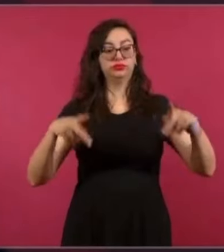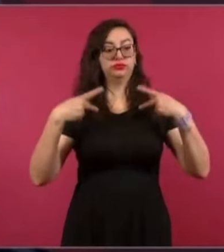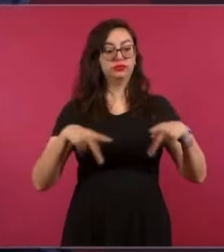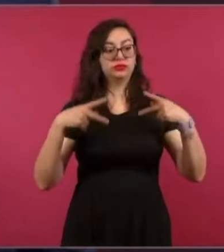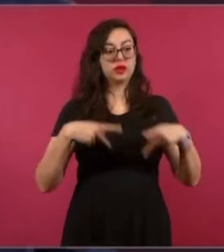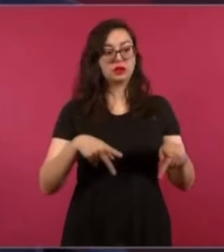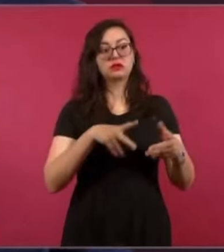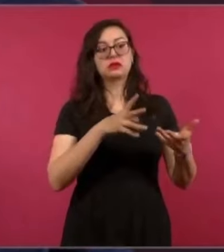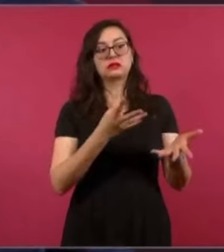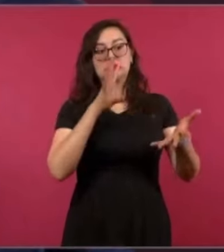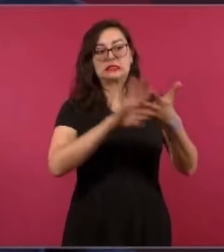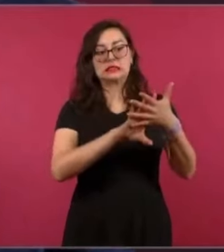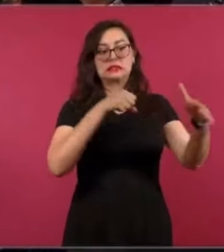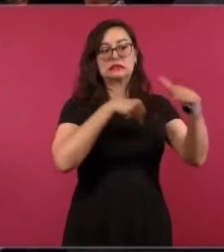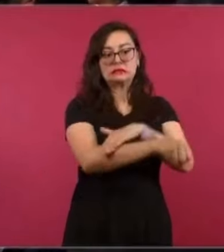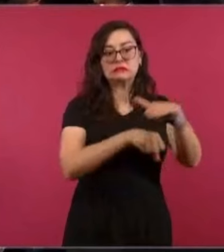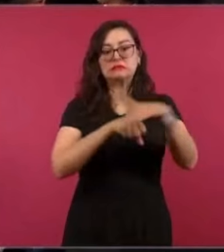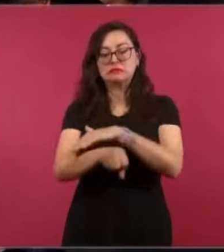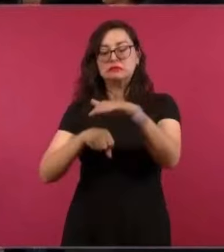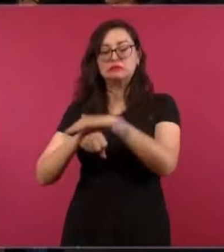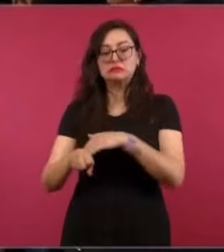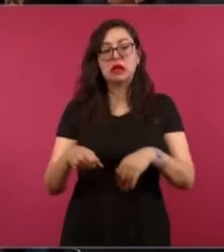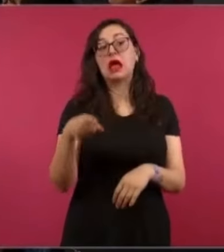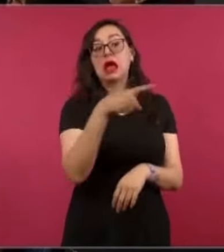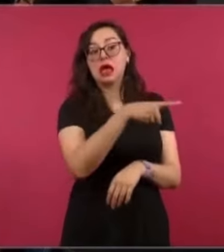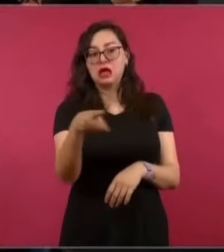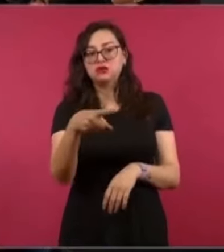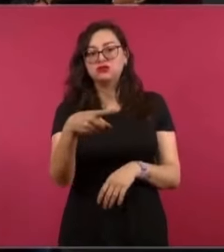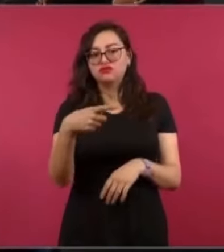como el de la desaparición de los jóvenes de Ayotzinapa,